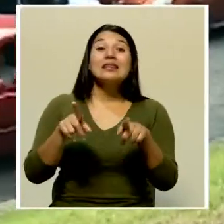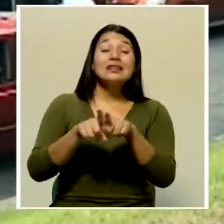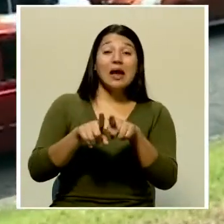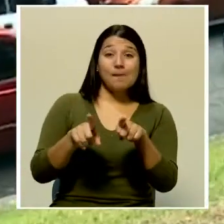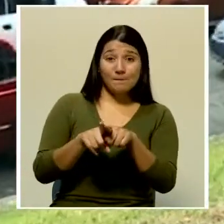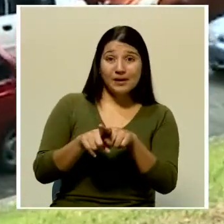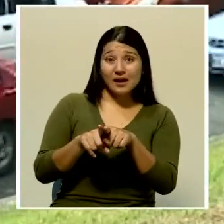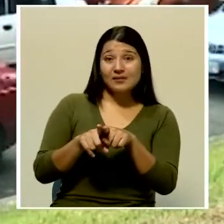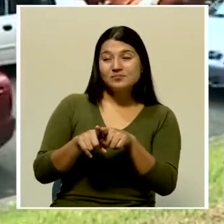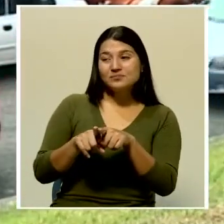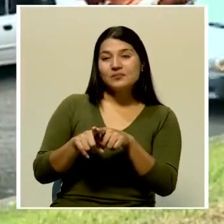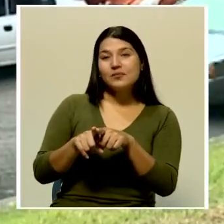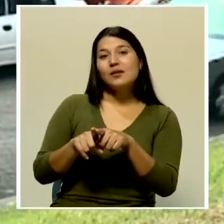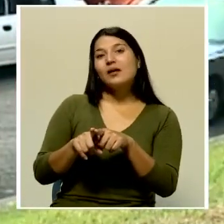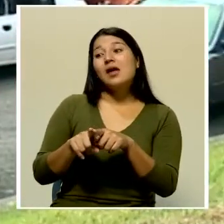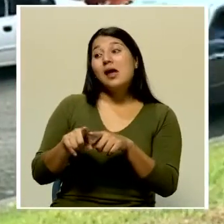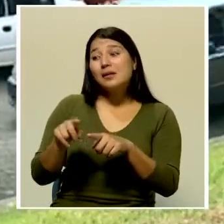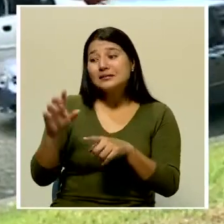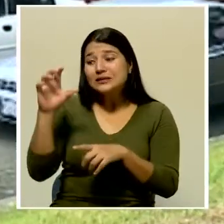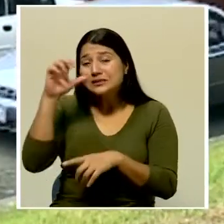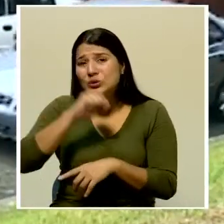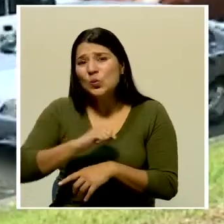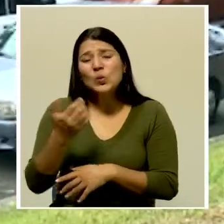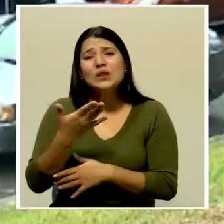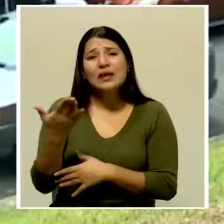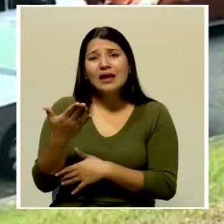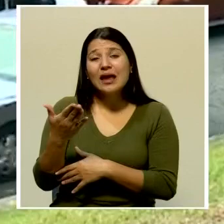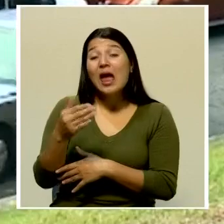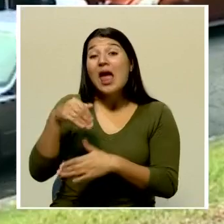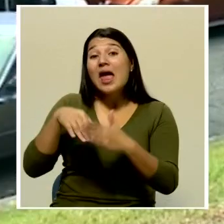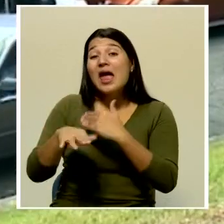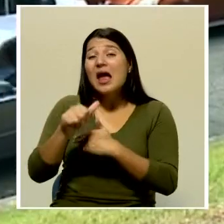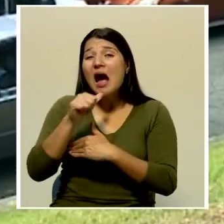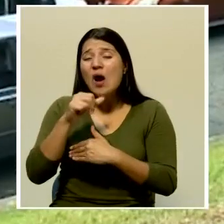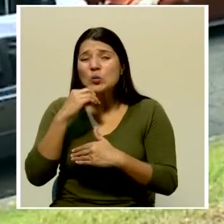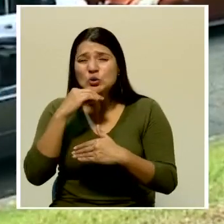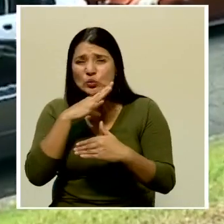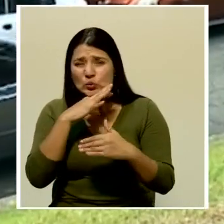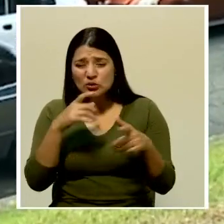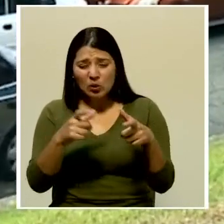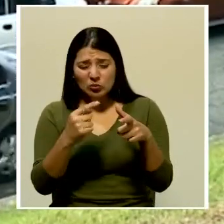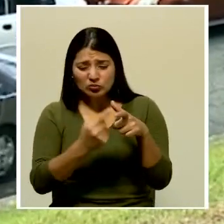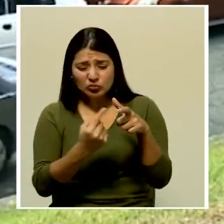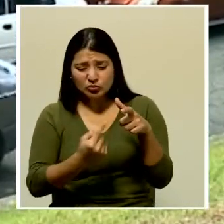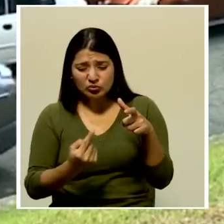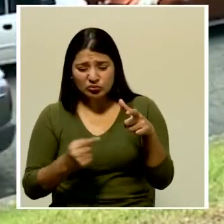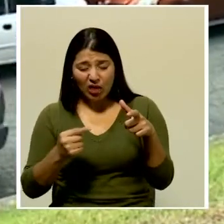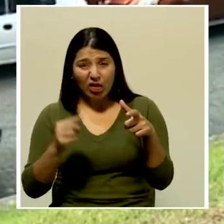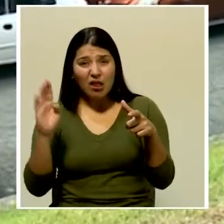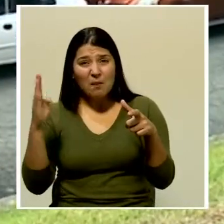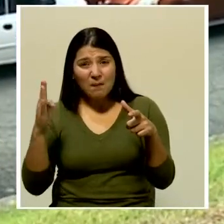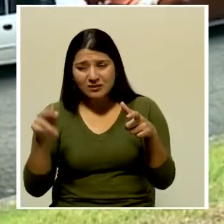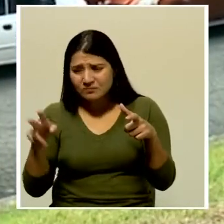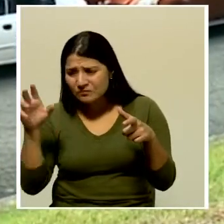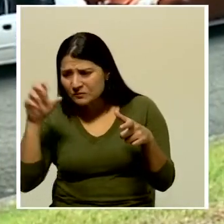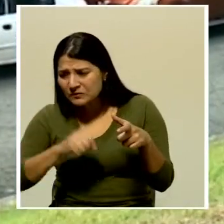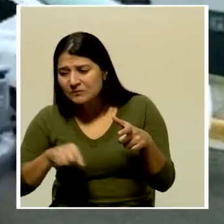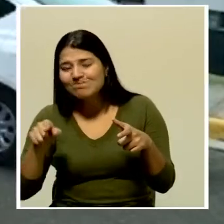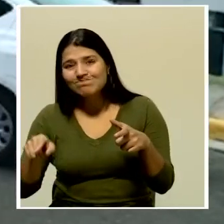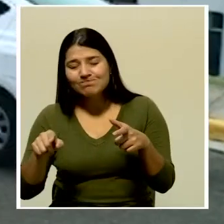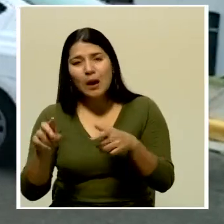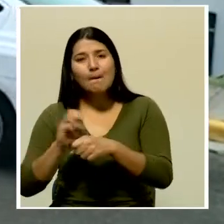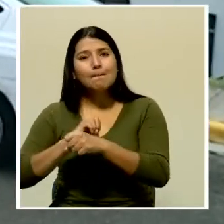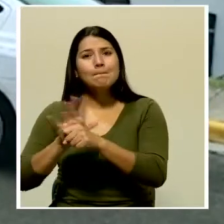del virus SARS-CoV-2 en aguas residuales. Y por último, la detección de seis personas con el virus de manera aleatoria.